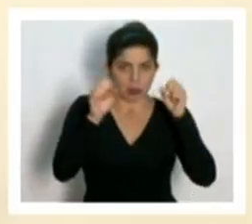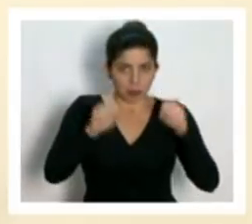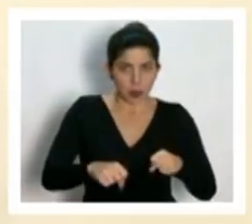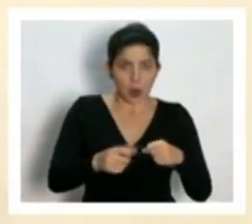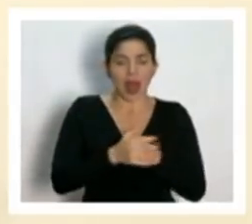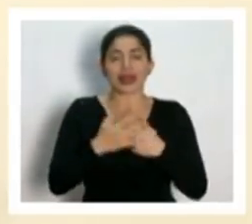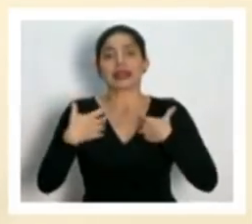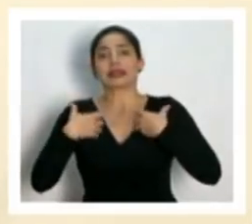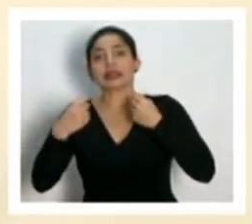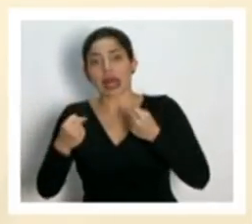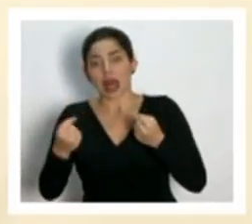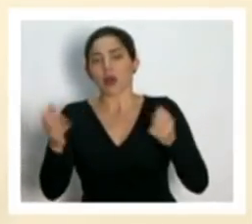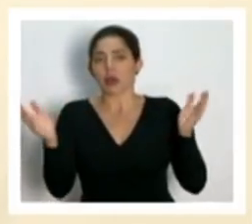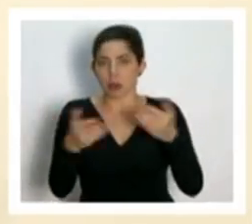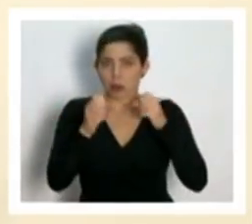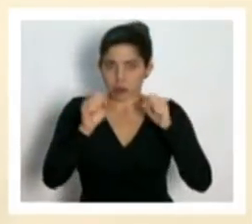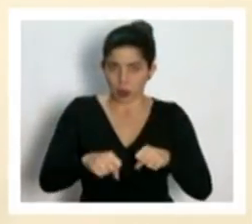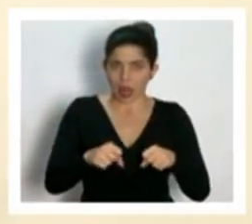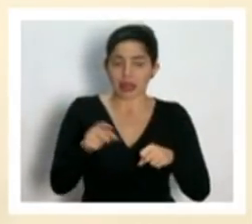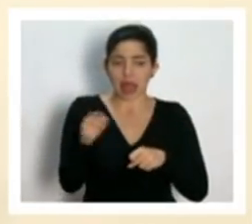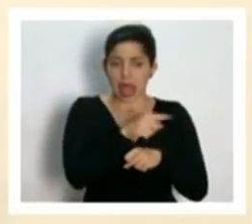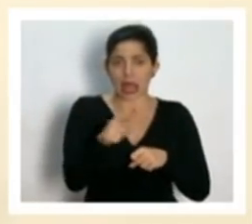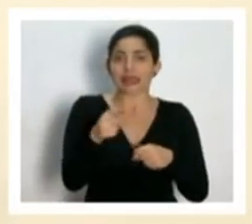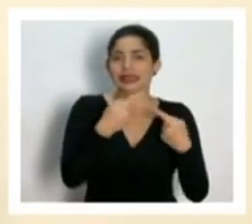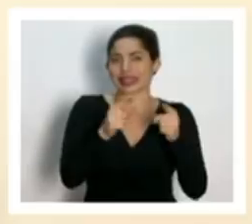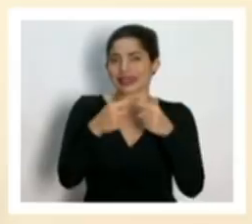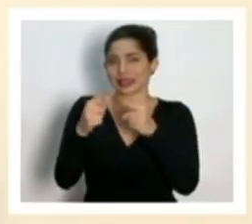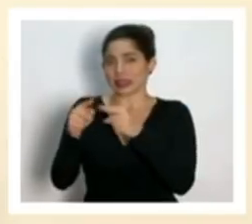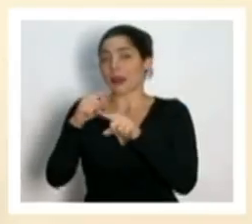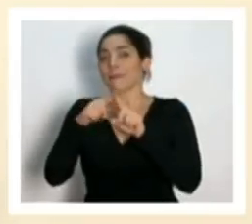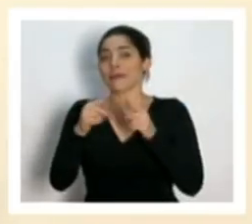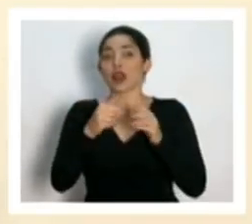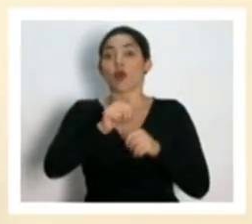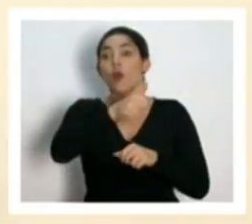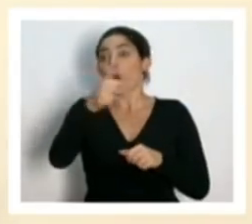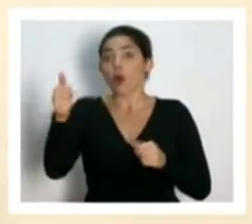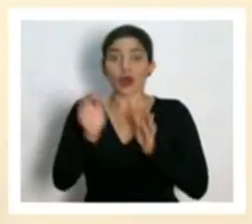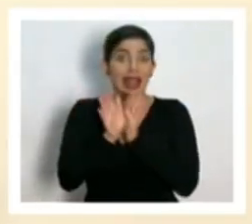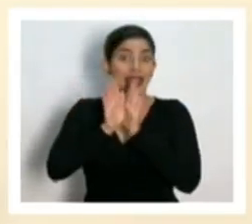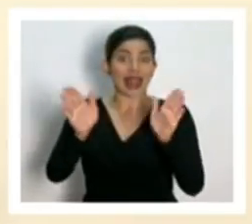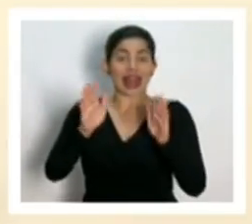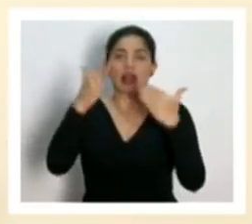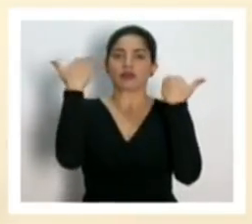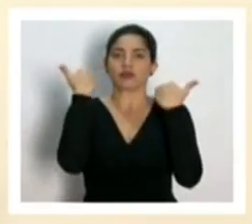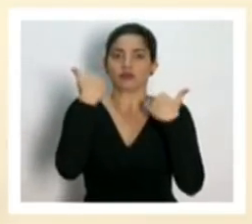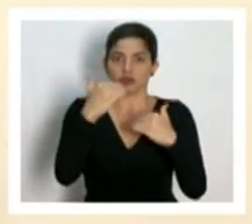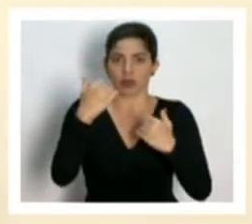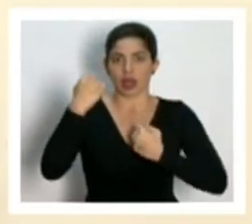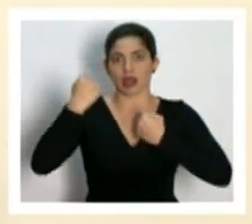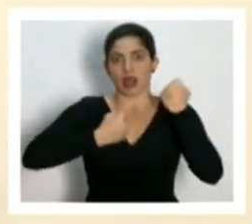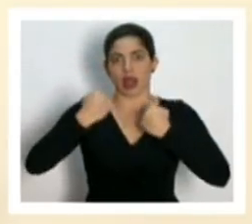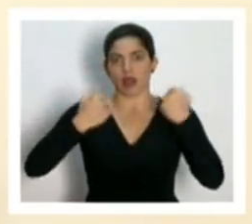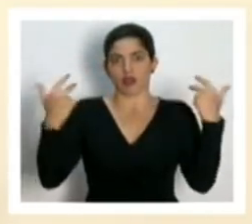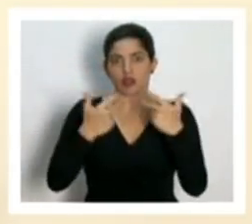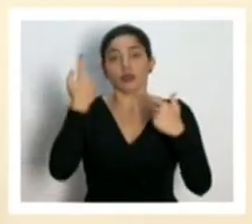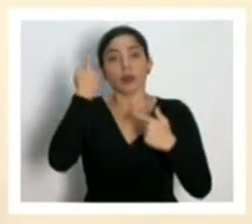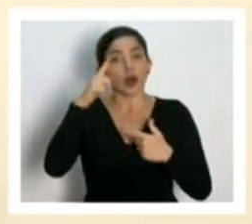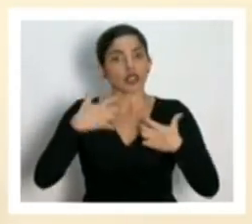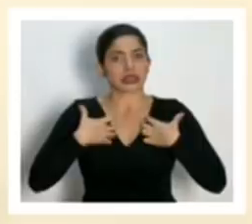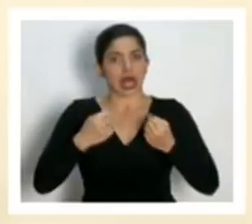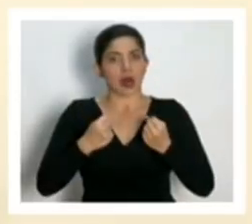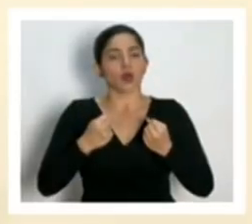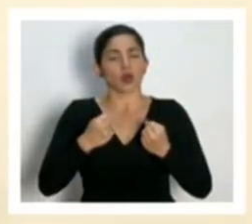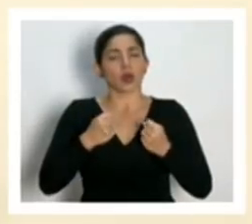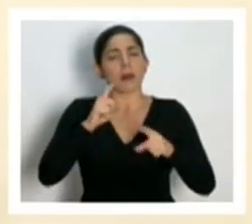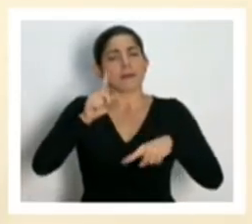funcionarios de salud. Esas excepciones a esta restricción vehicular sanitaria se informarán en detalle